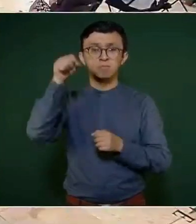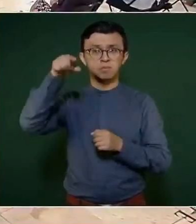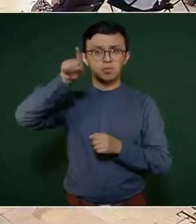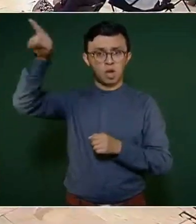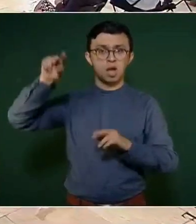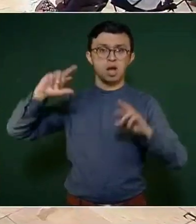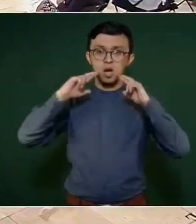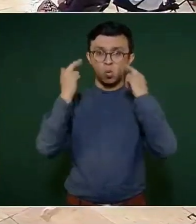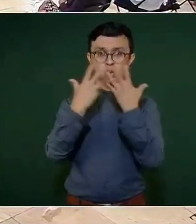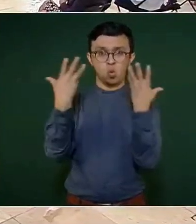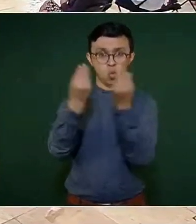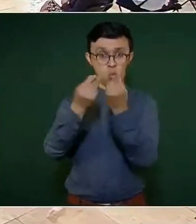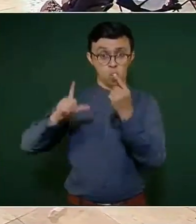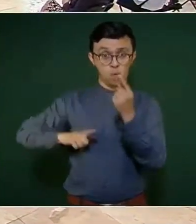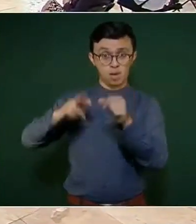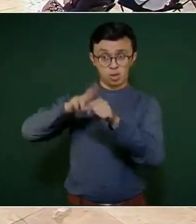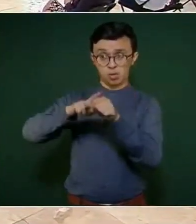nos vemos.